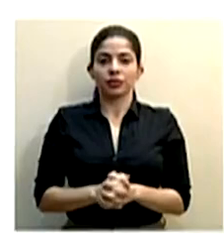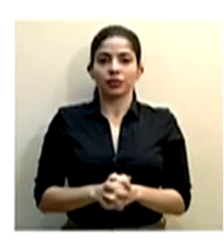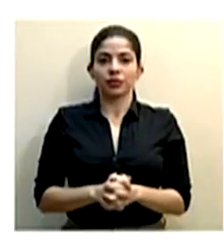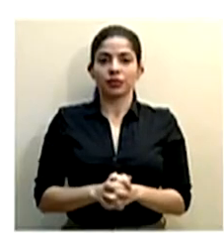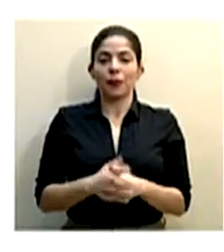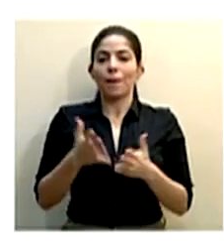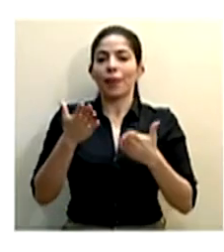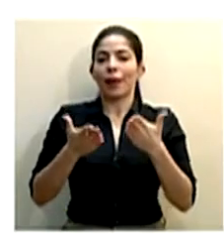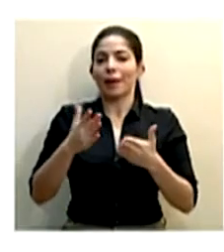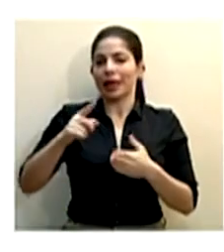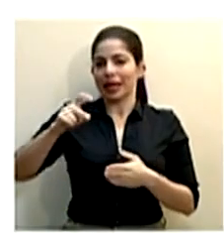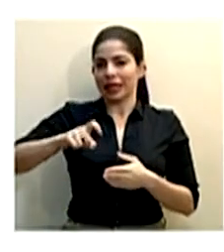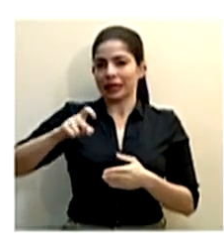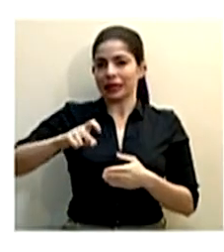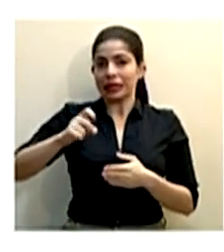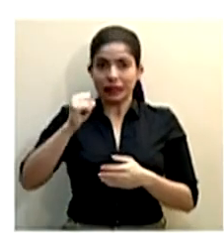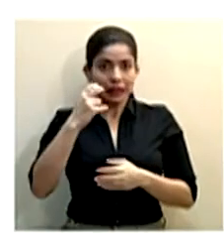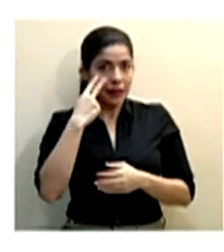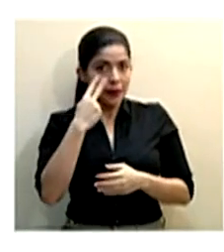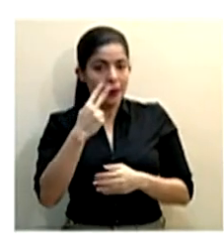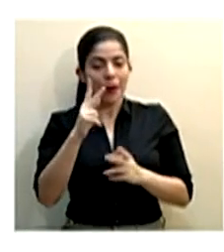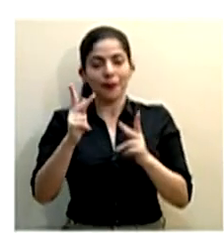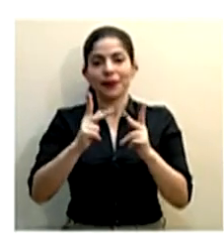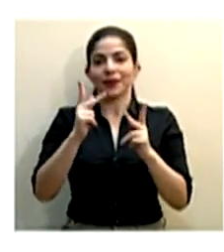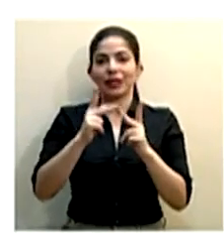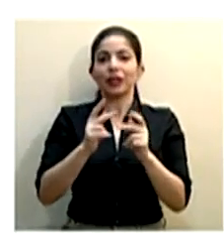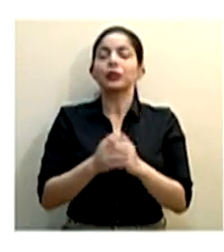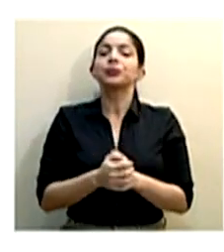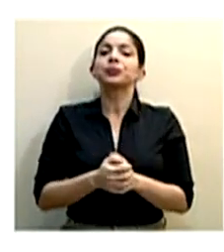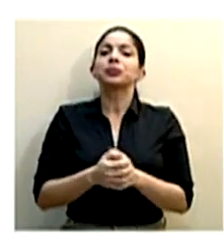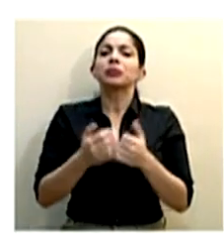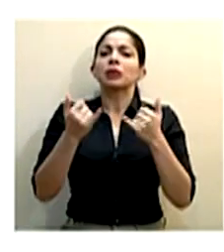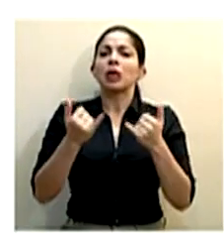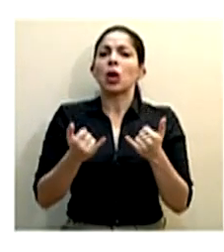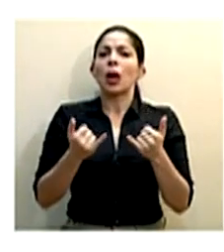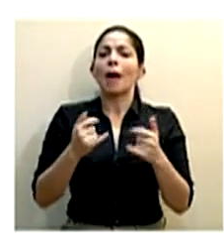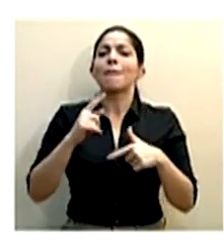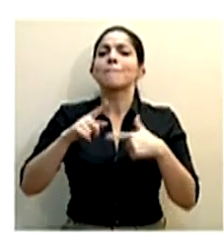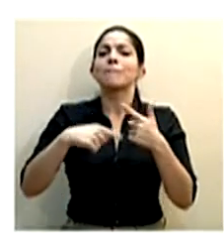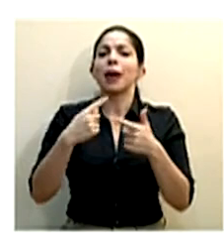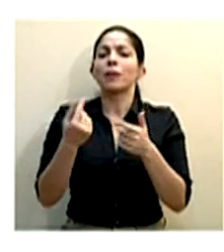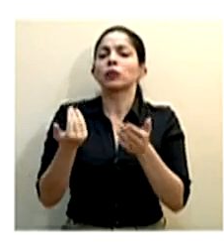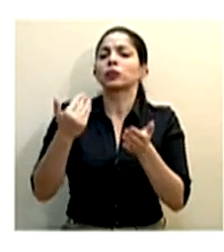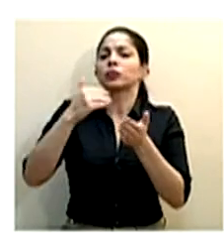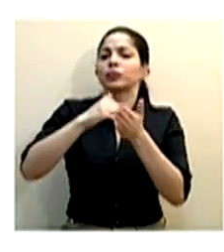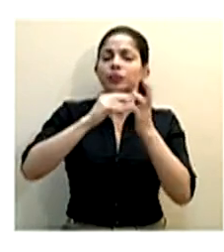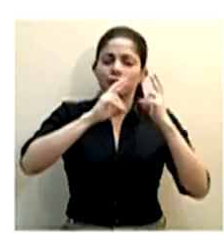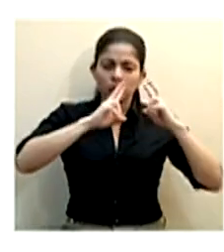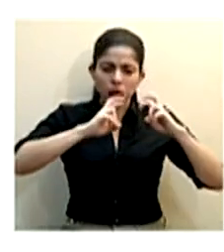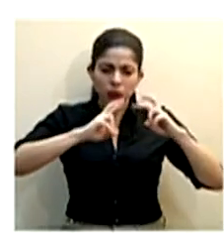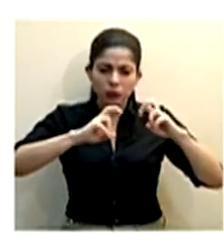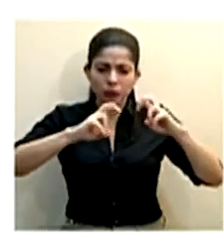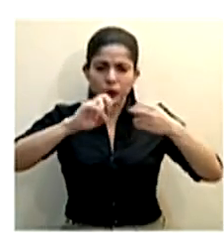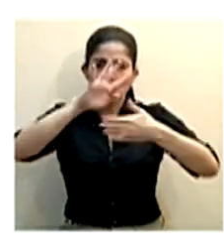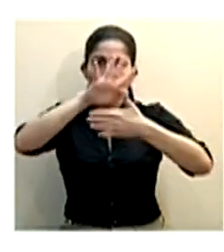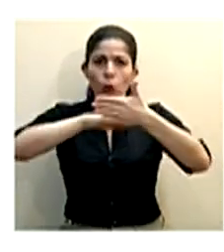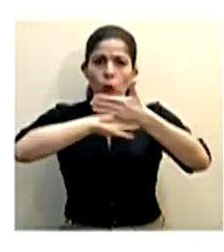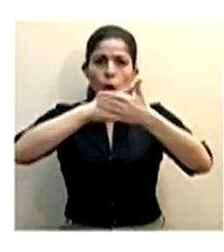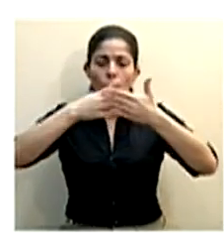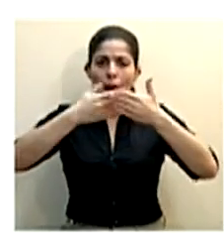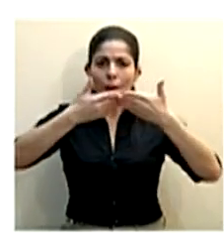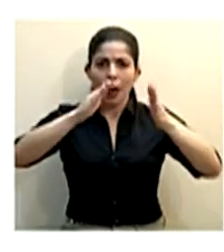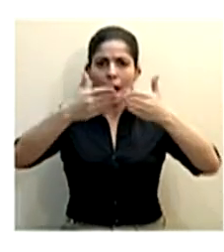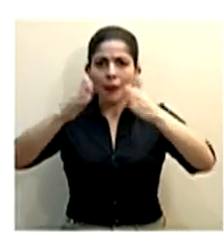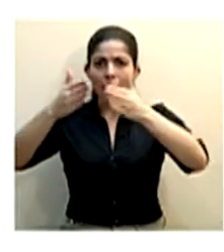y tal vez ocuparía ahí, si se está viendo, ok, perfecto. Entonces vamos a repasar lo que es el cronograma de apertura o